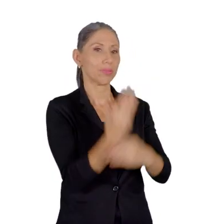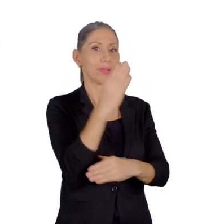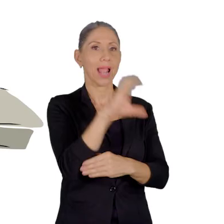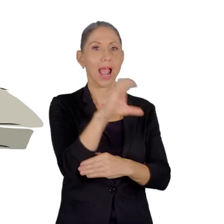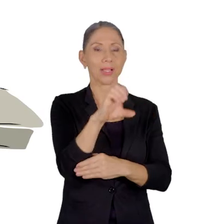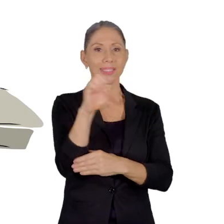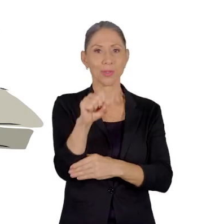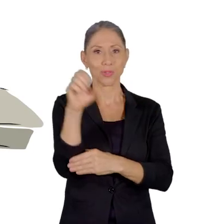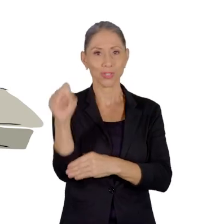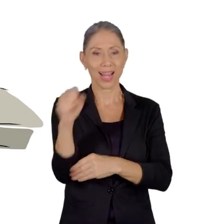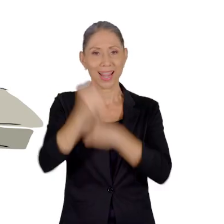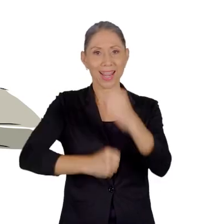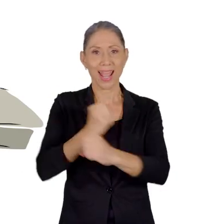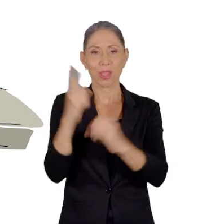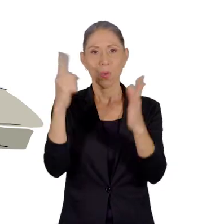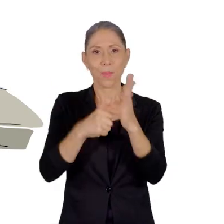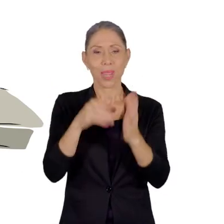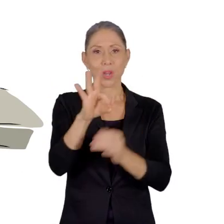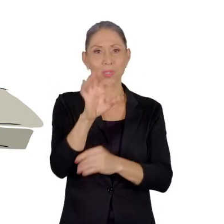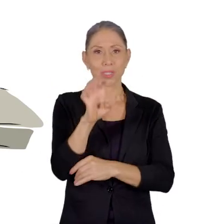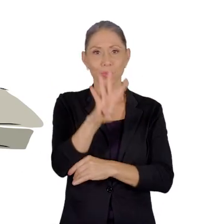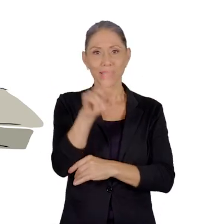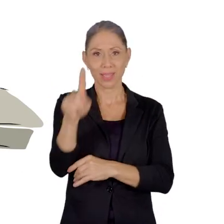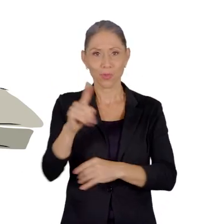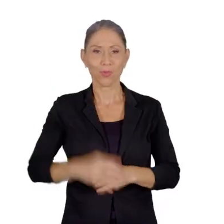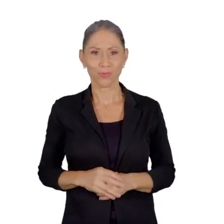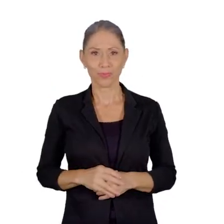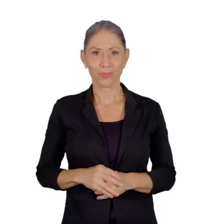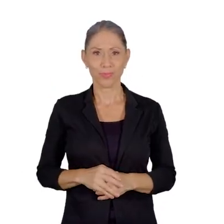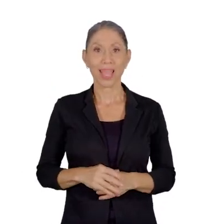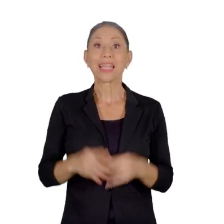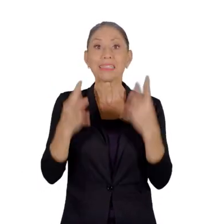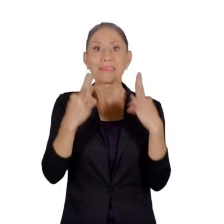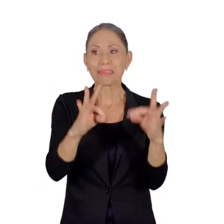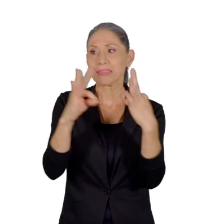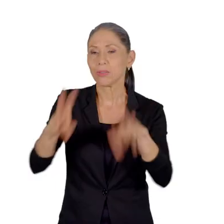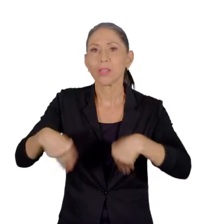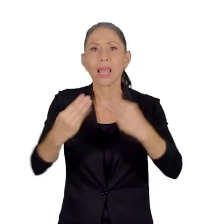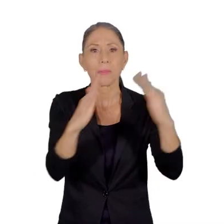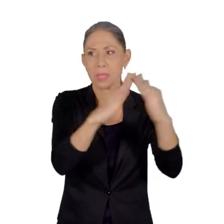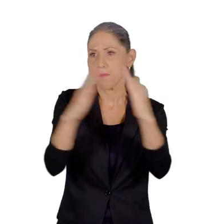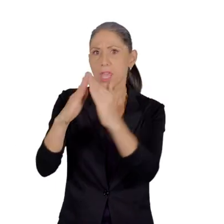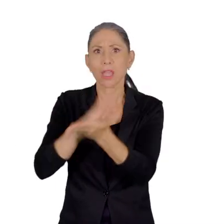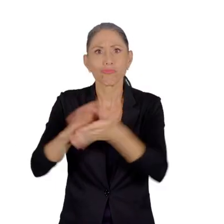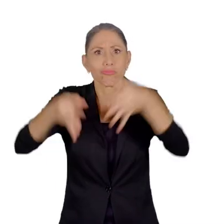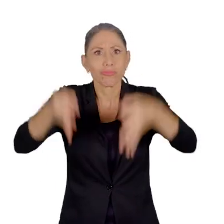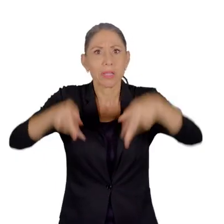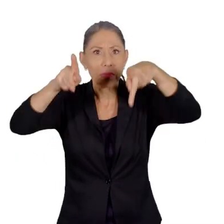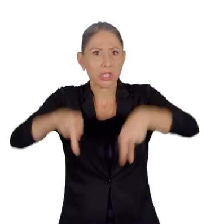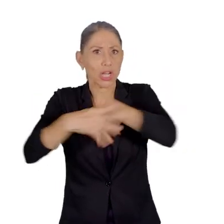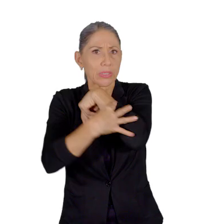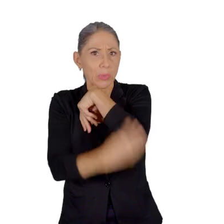Costarricense de Seguro Social en 1941. Se procuró dar vivienda digna a las personas de escasos